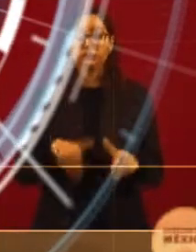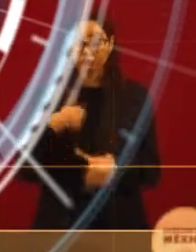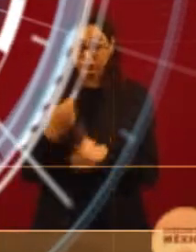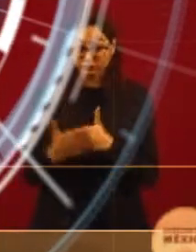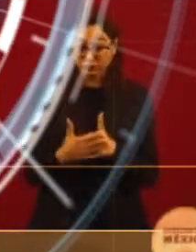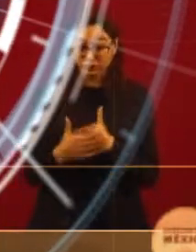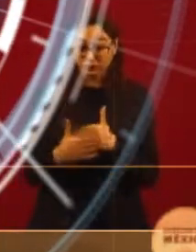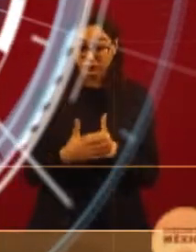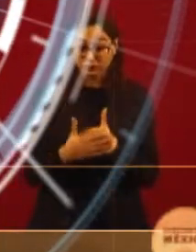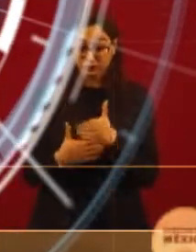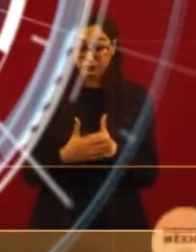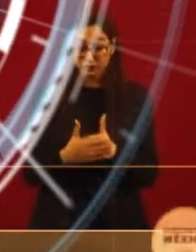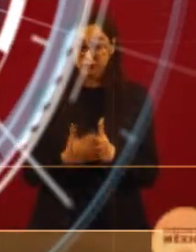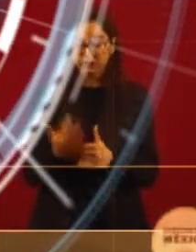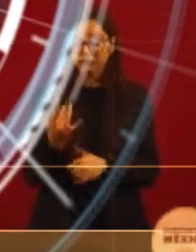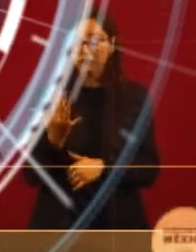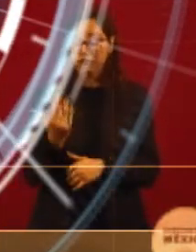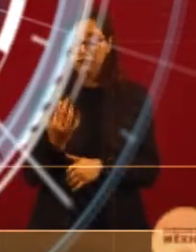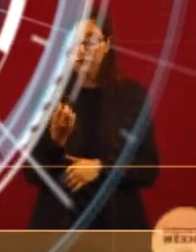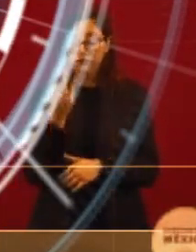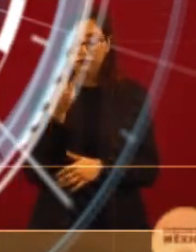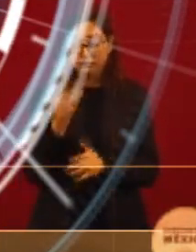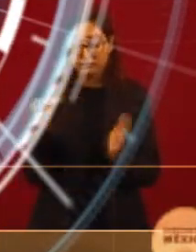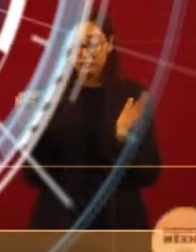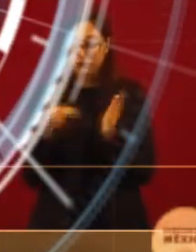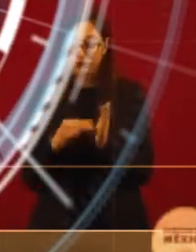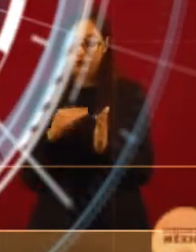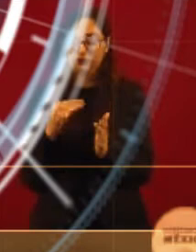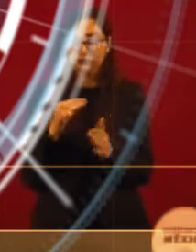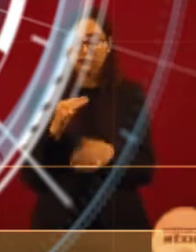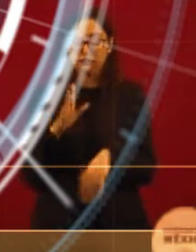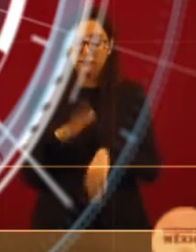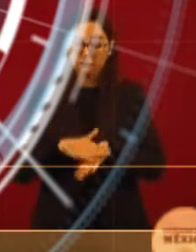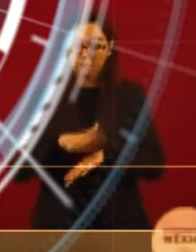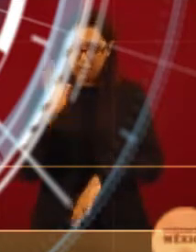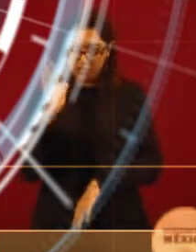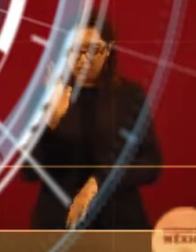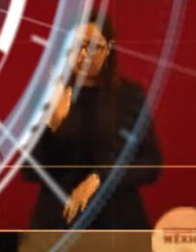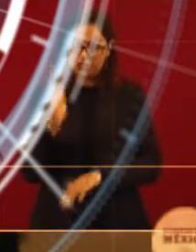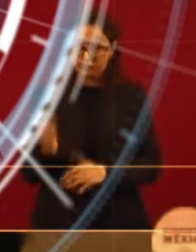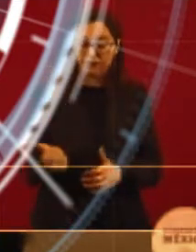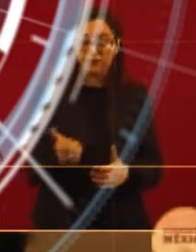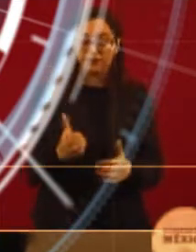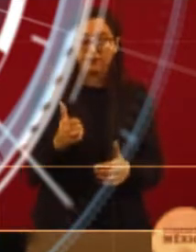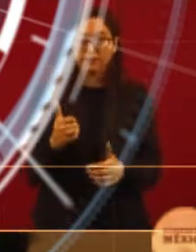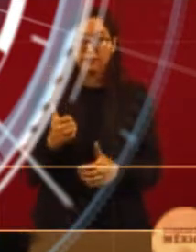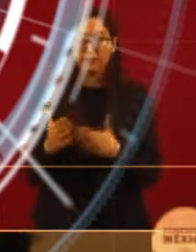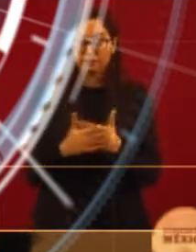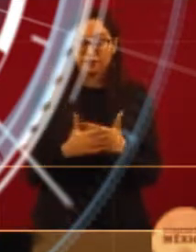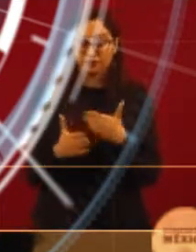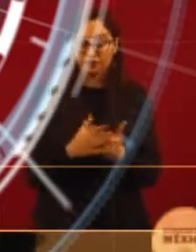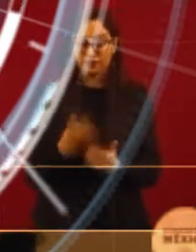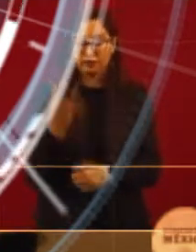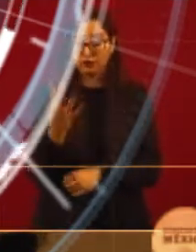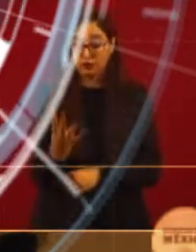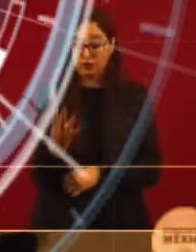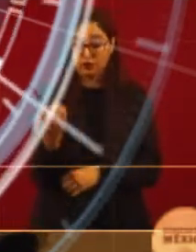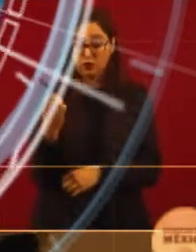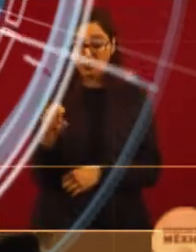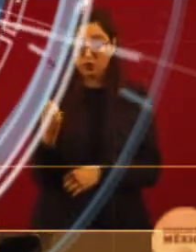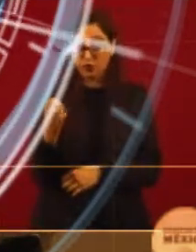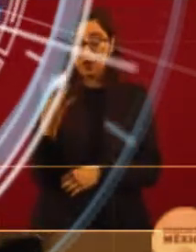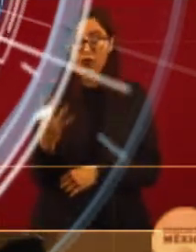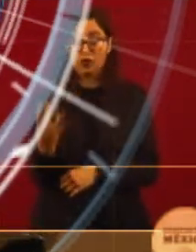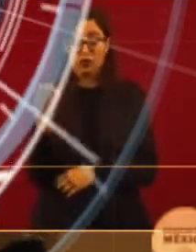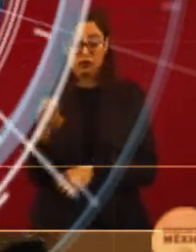¿Qué es el día 4 de